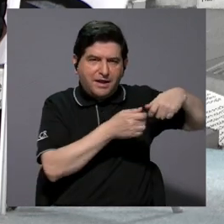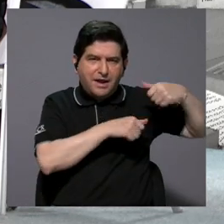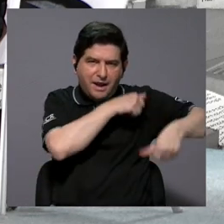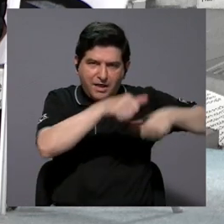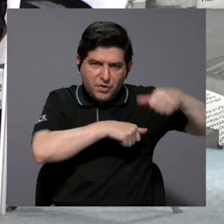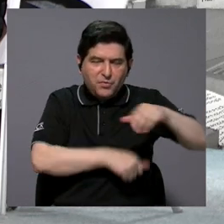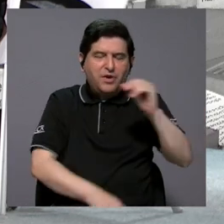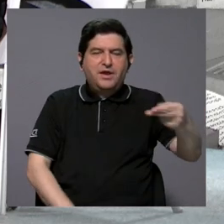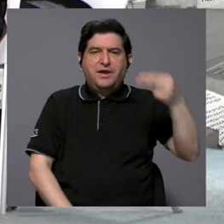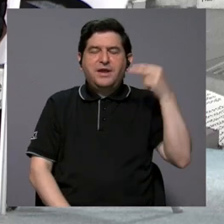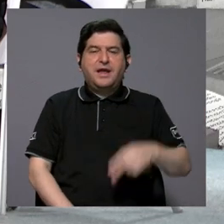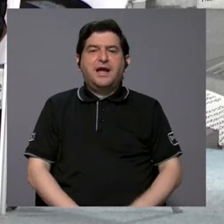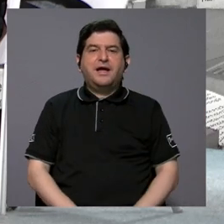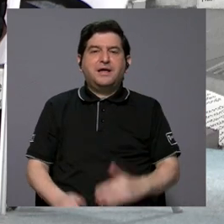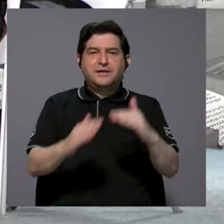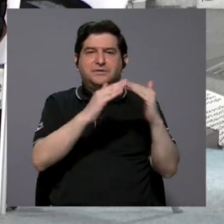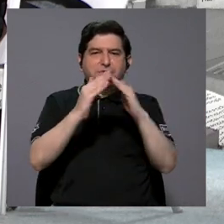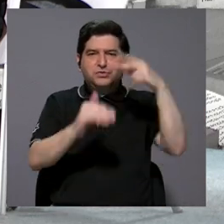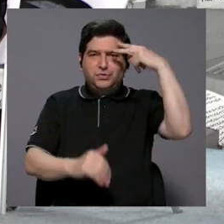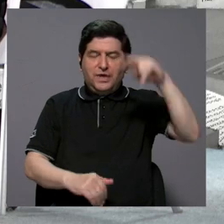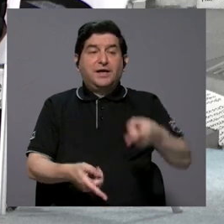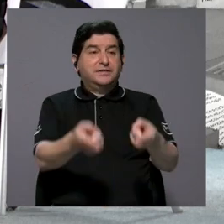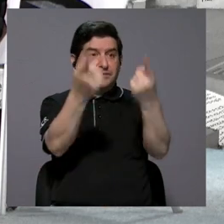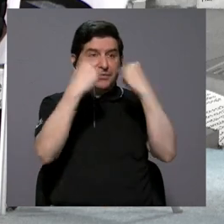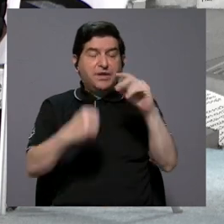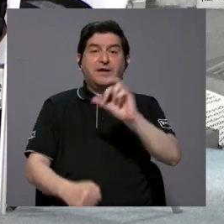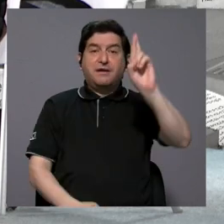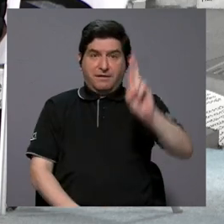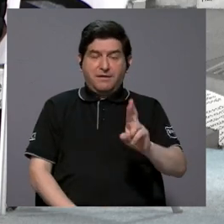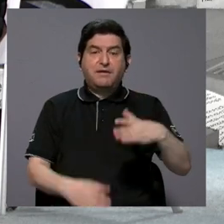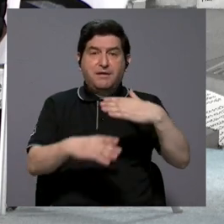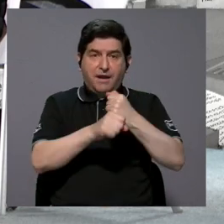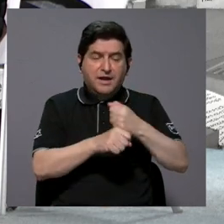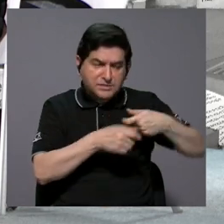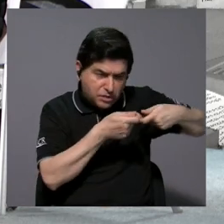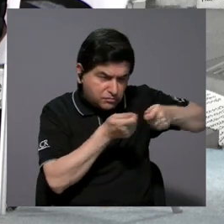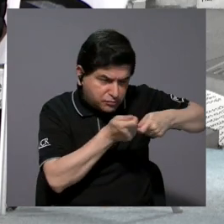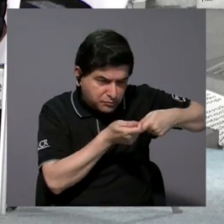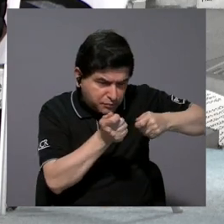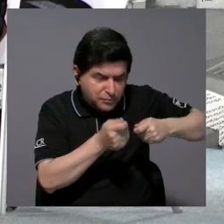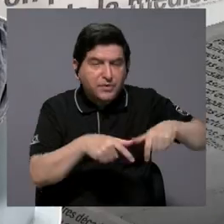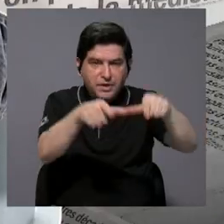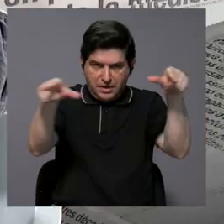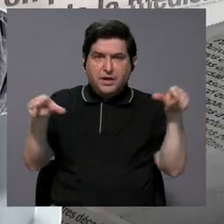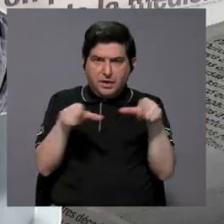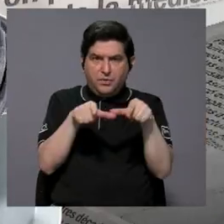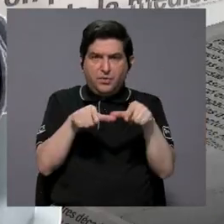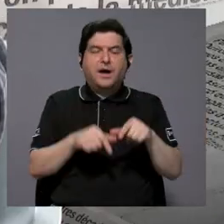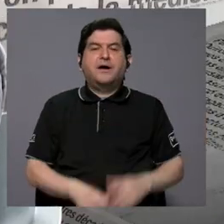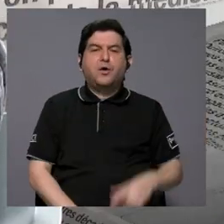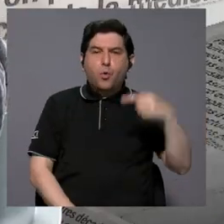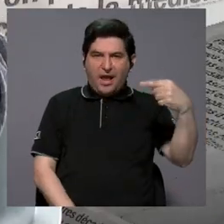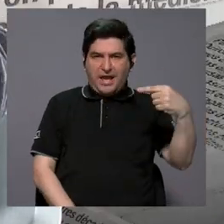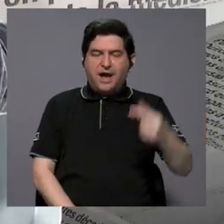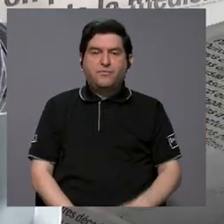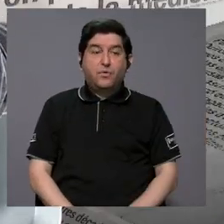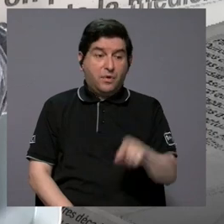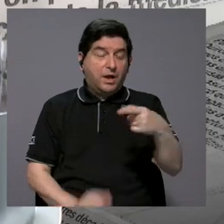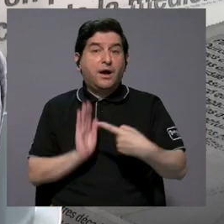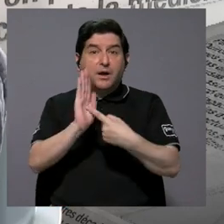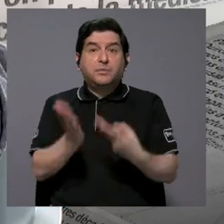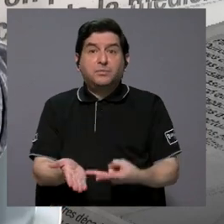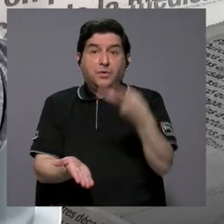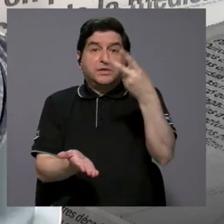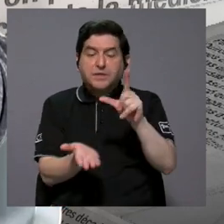la Ciudad de México, regresa a Costa Rica, realiza las excavaciones en Guayau, hace la puesta en valor,